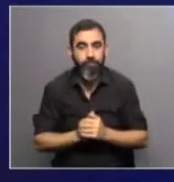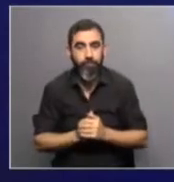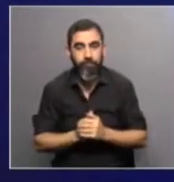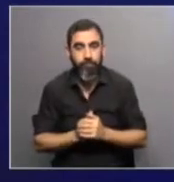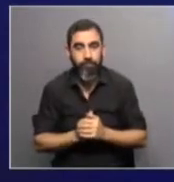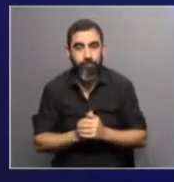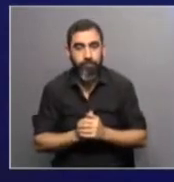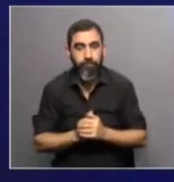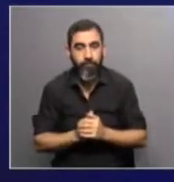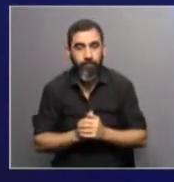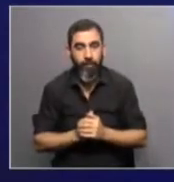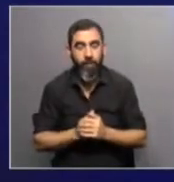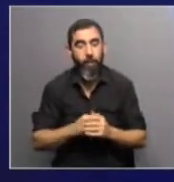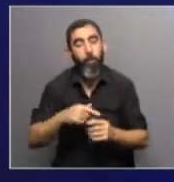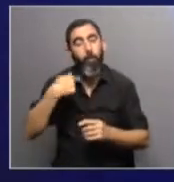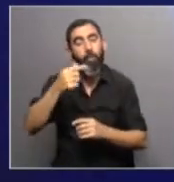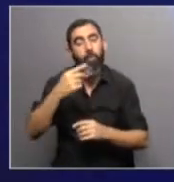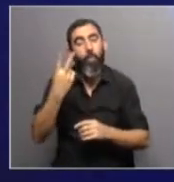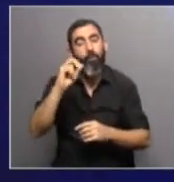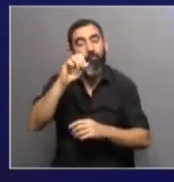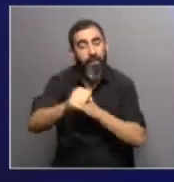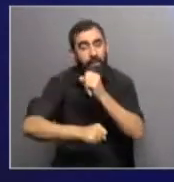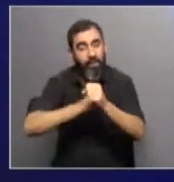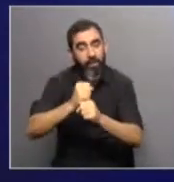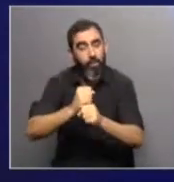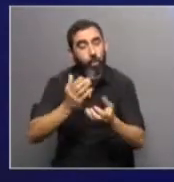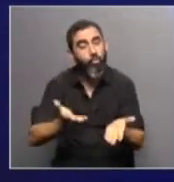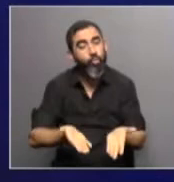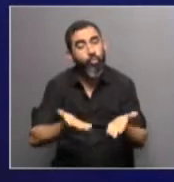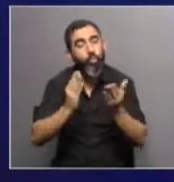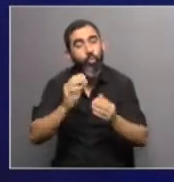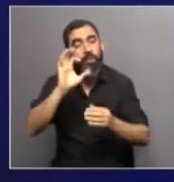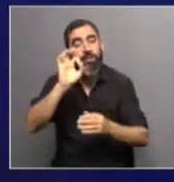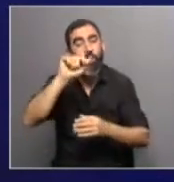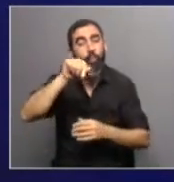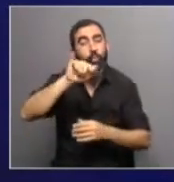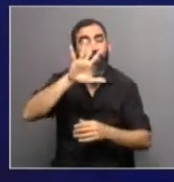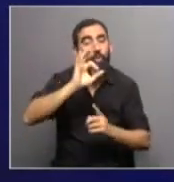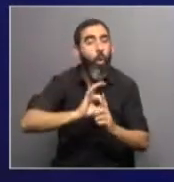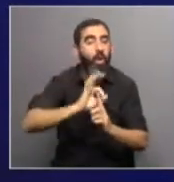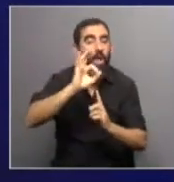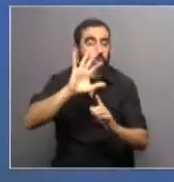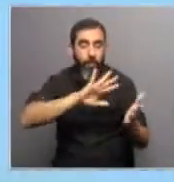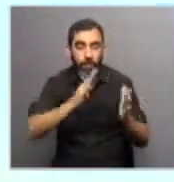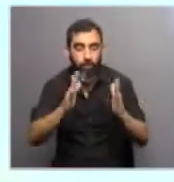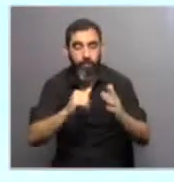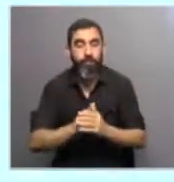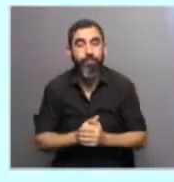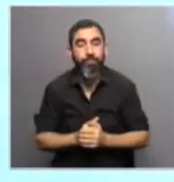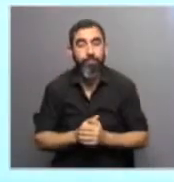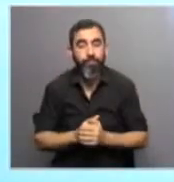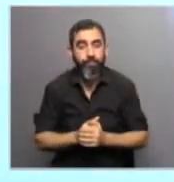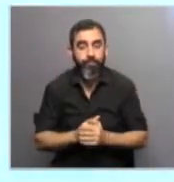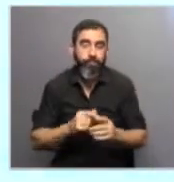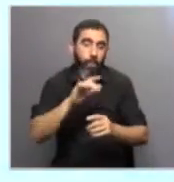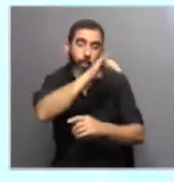Estamos hablando que para los próximos 20 años aumentará unos 0,5 grados más en